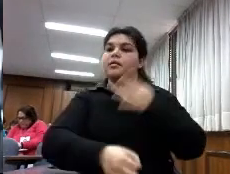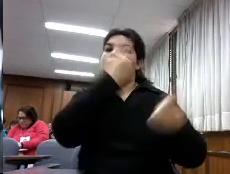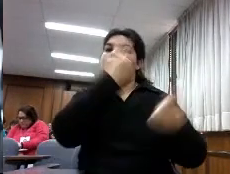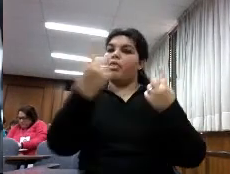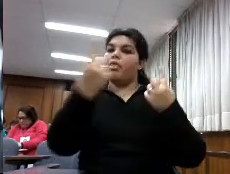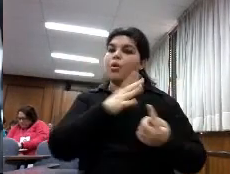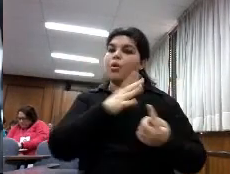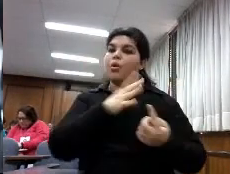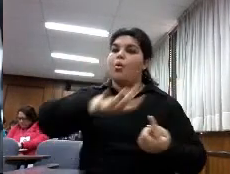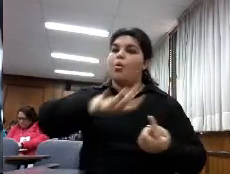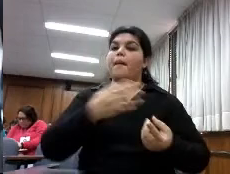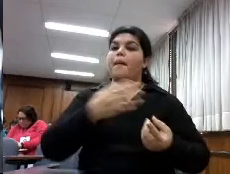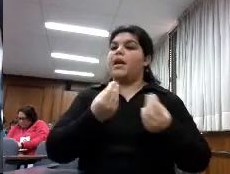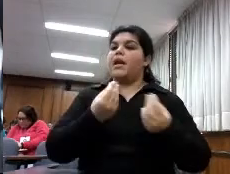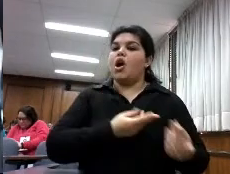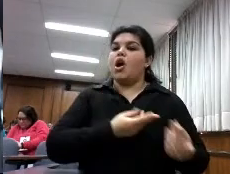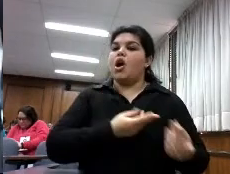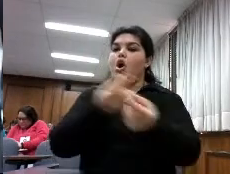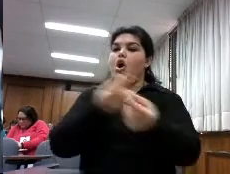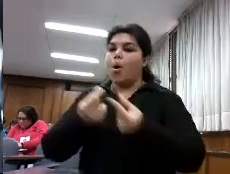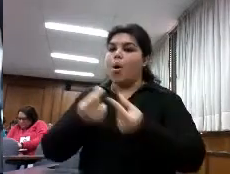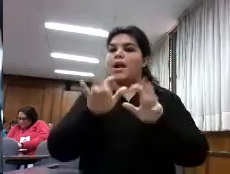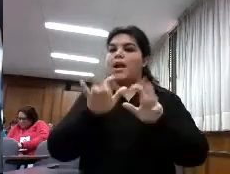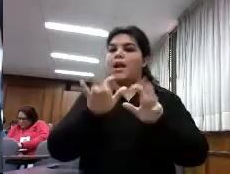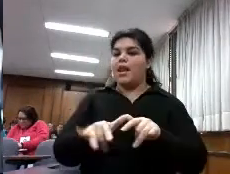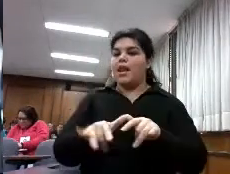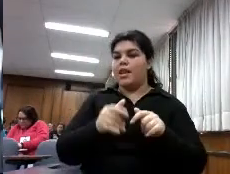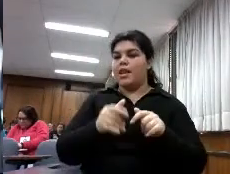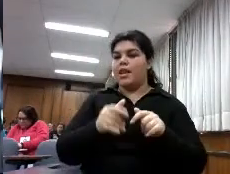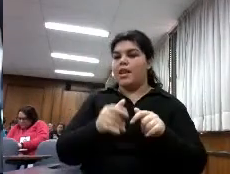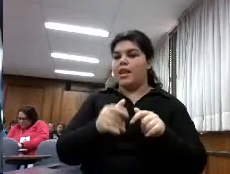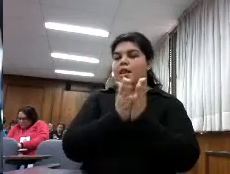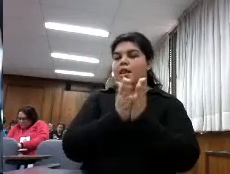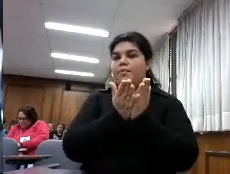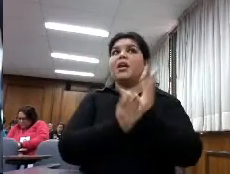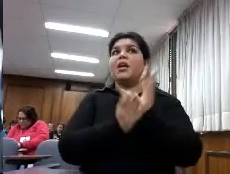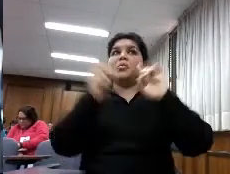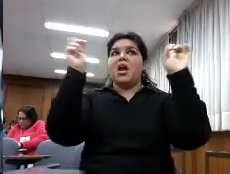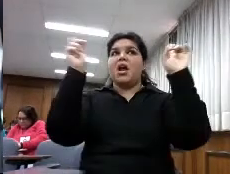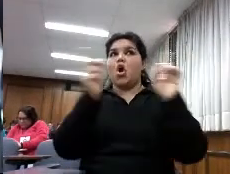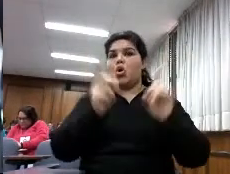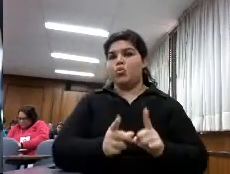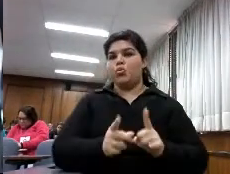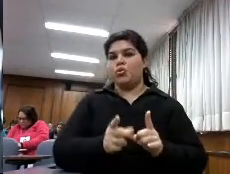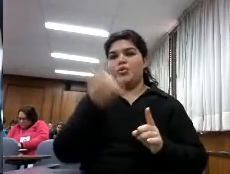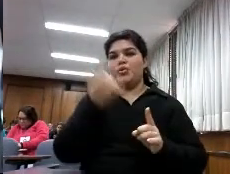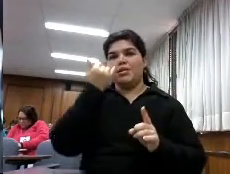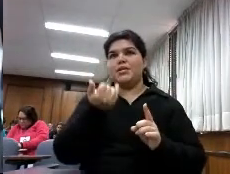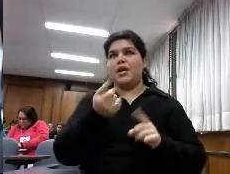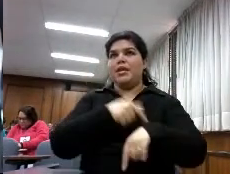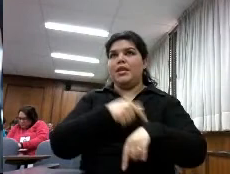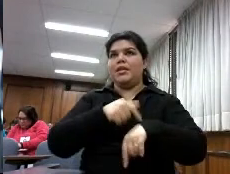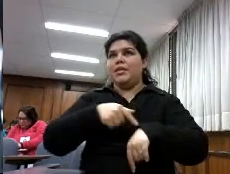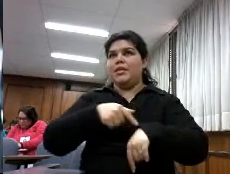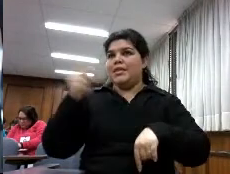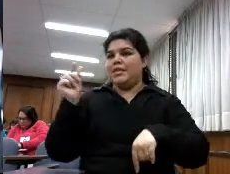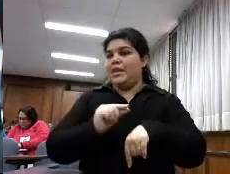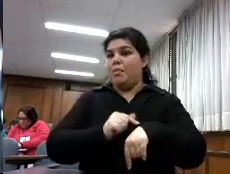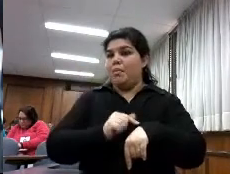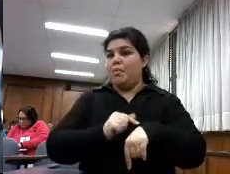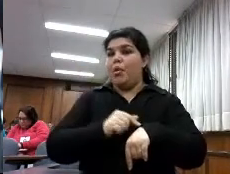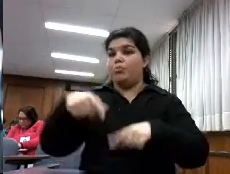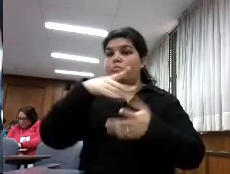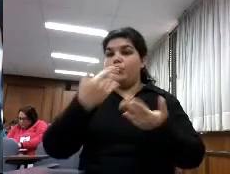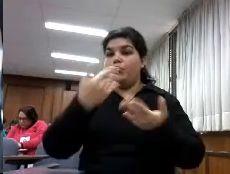para comprar libros electrónicos ahí tenéis algunas de las conclusiones como debo ir ya mal de tiempo pues las podéis leer podéis